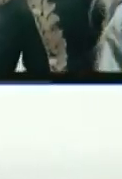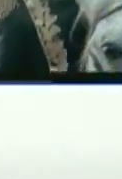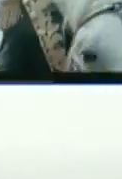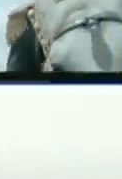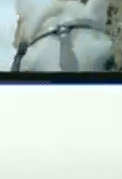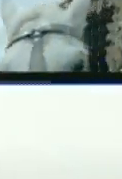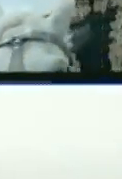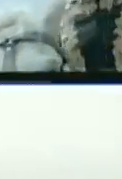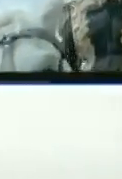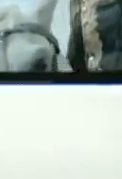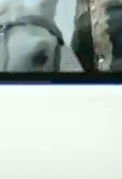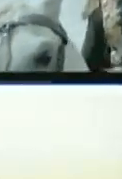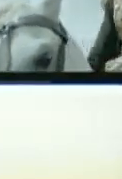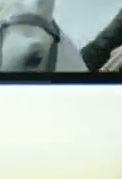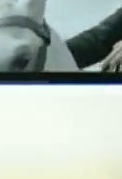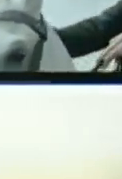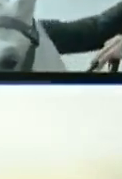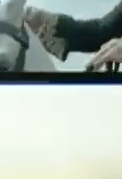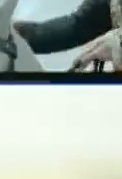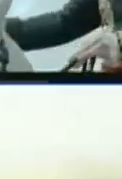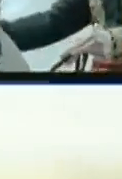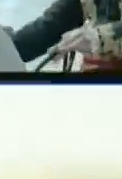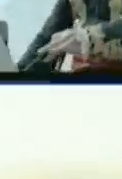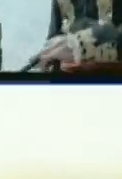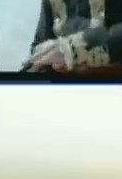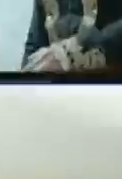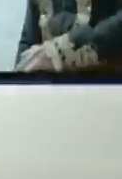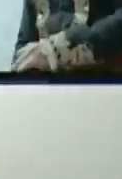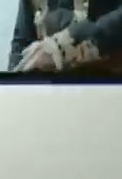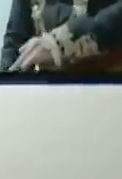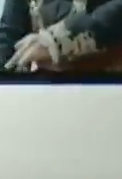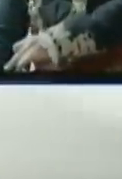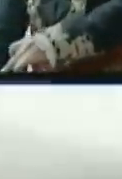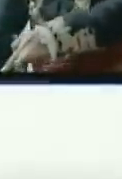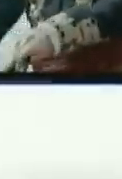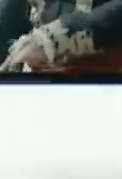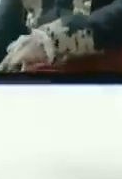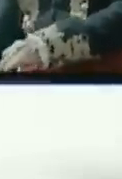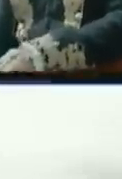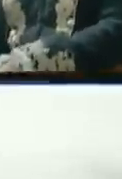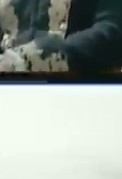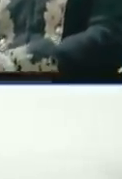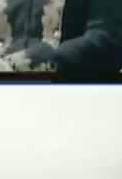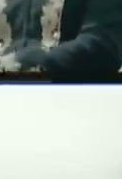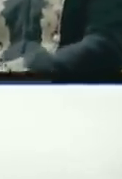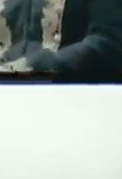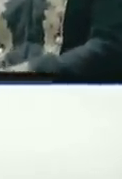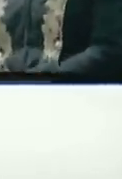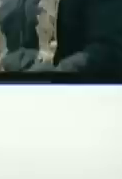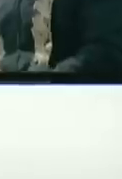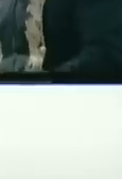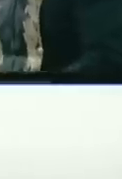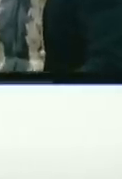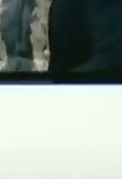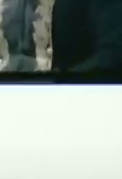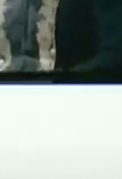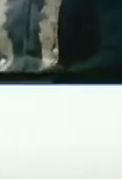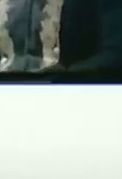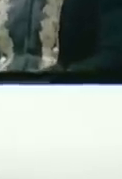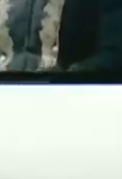y para mí es un honor y una gratitud representar tan